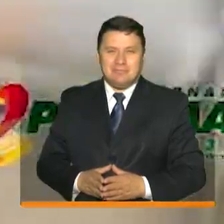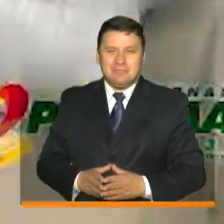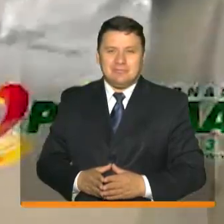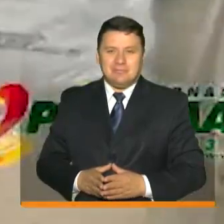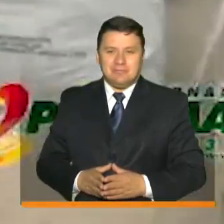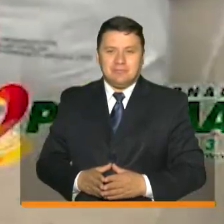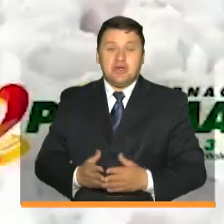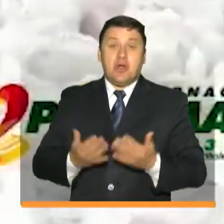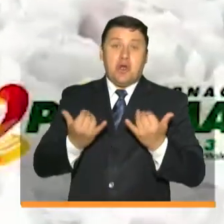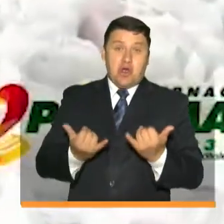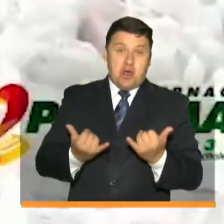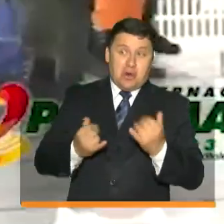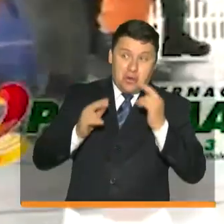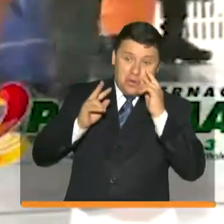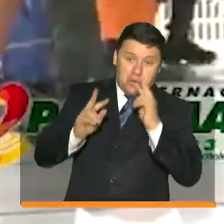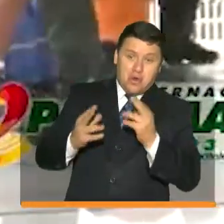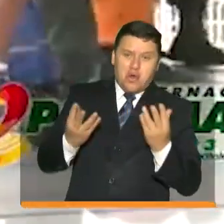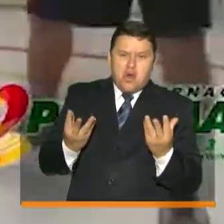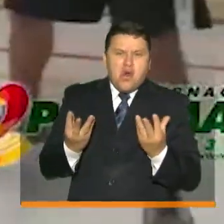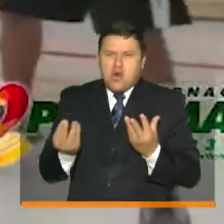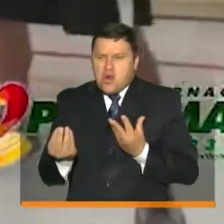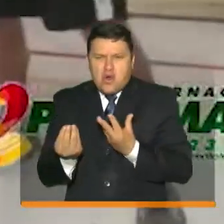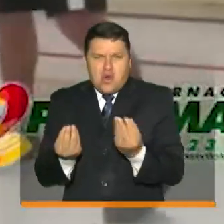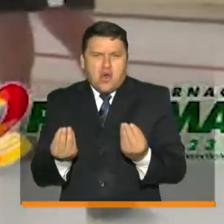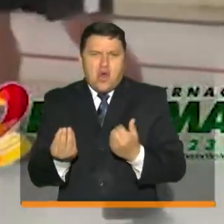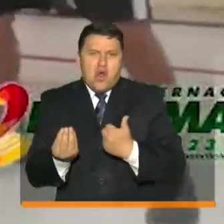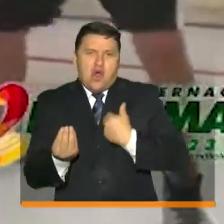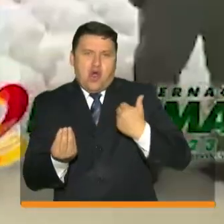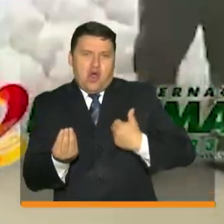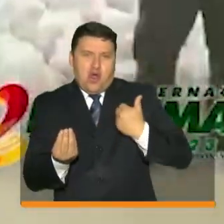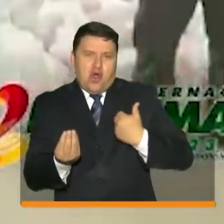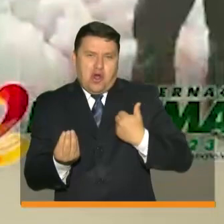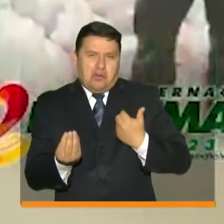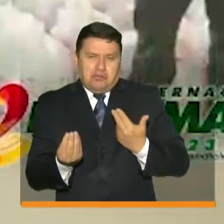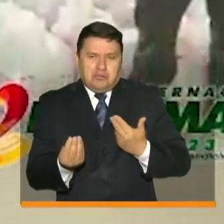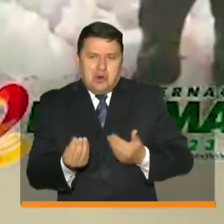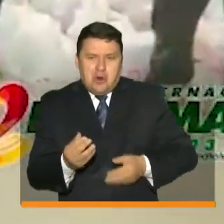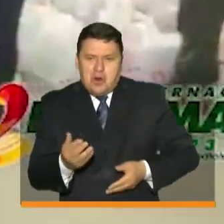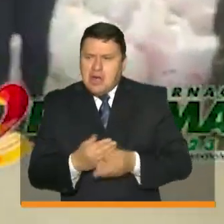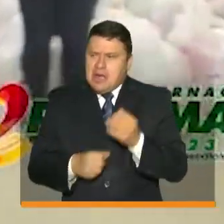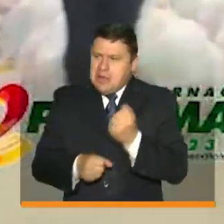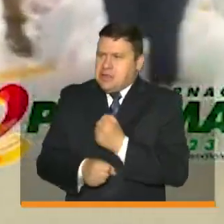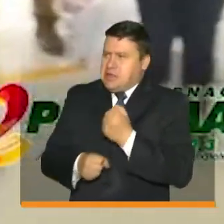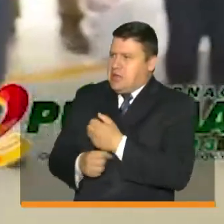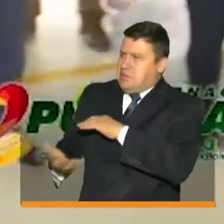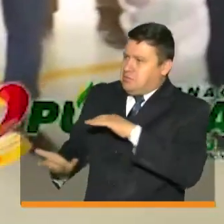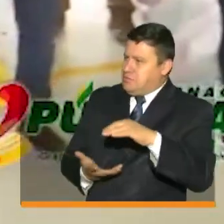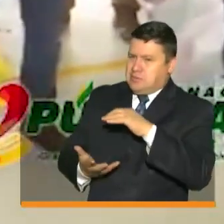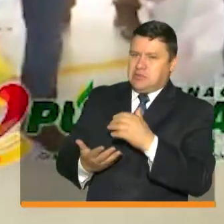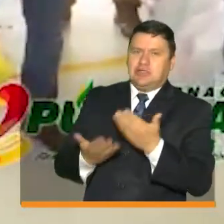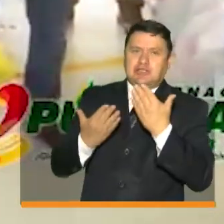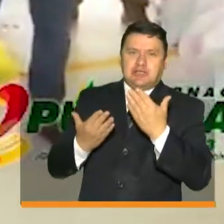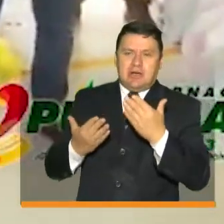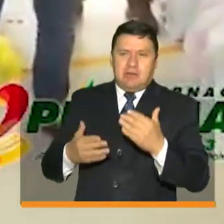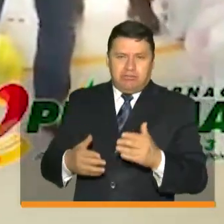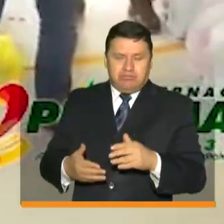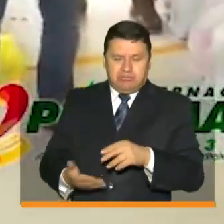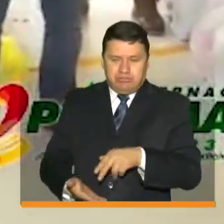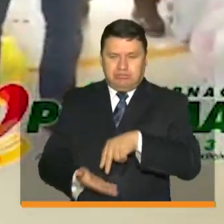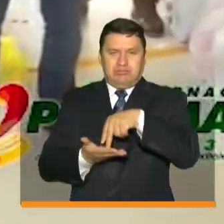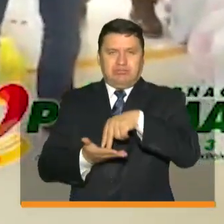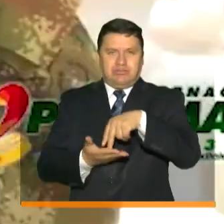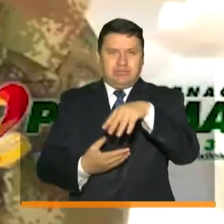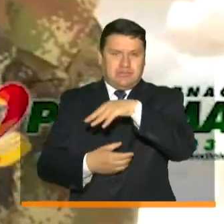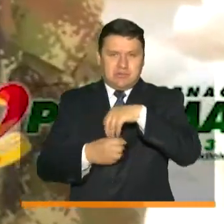hoy vemos como este grupo de muchachos siguen y siguen trabajando por el bienestar de los